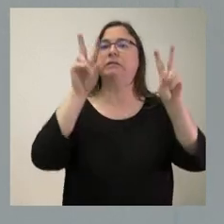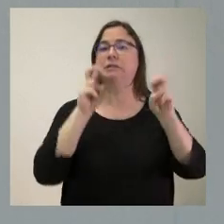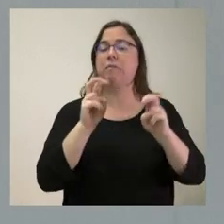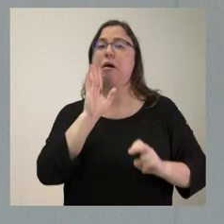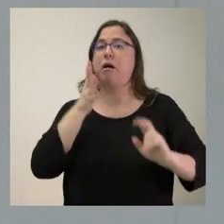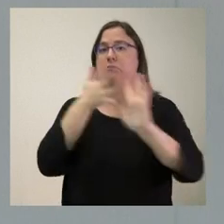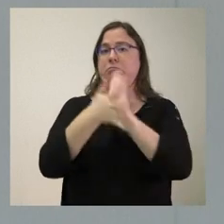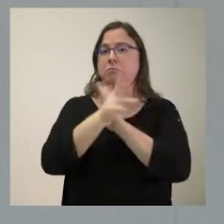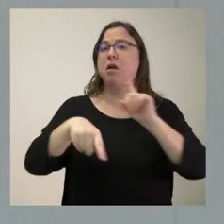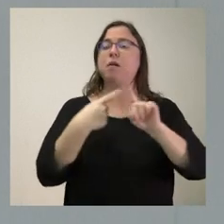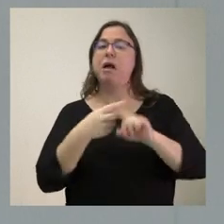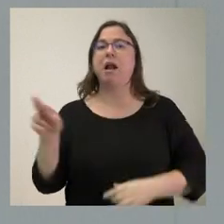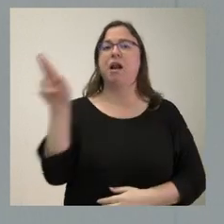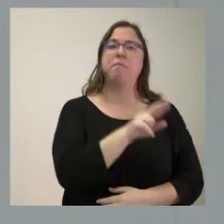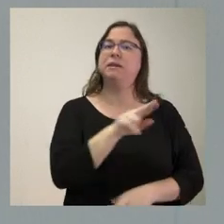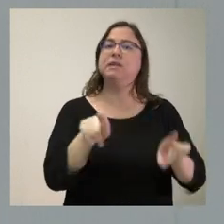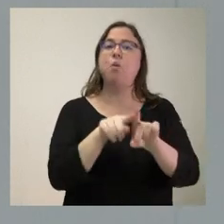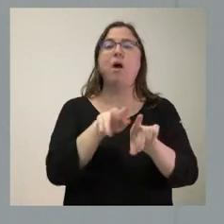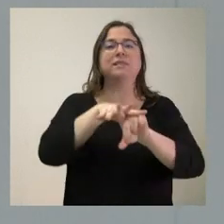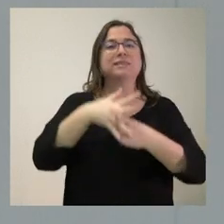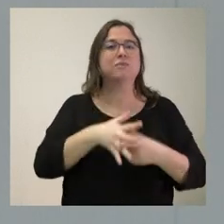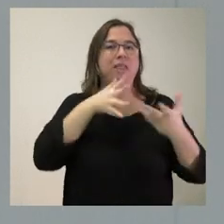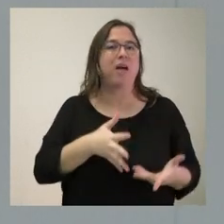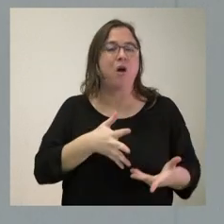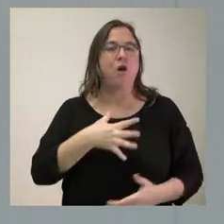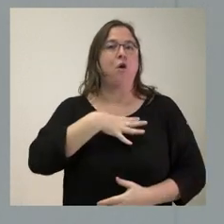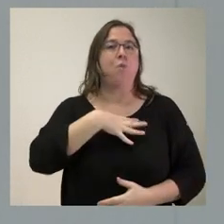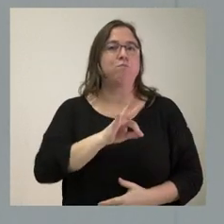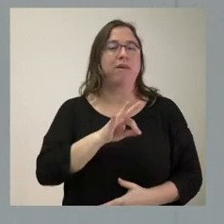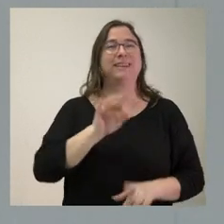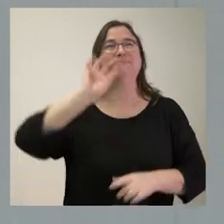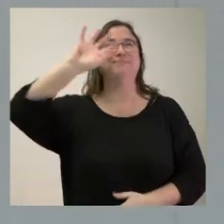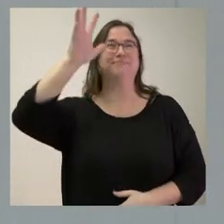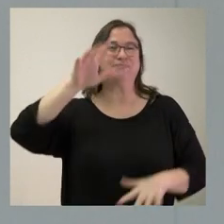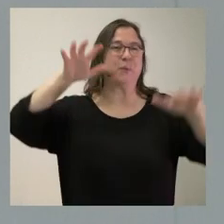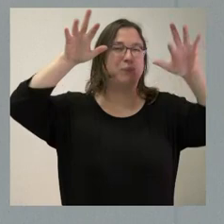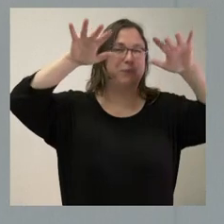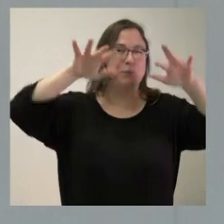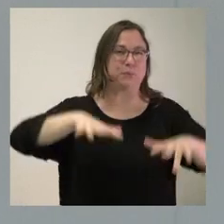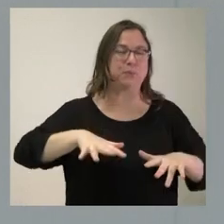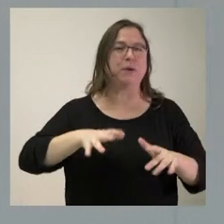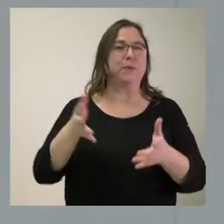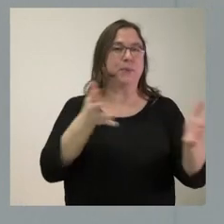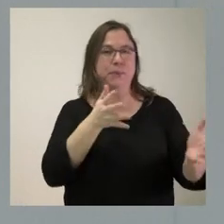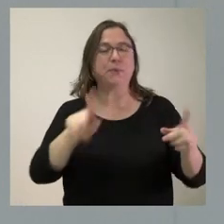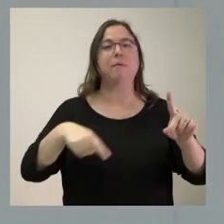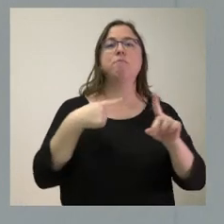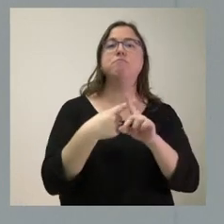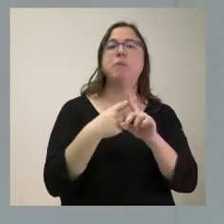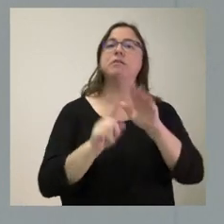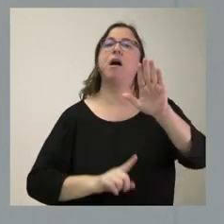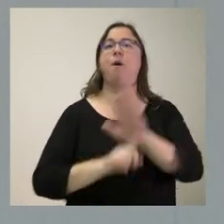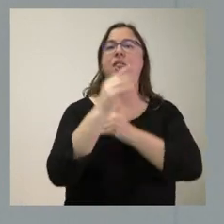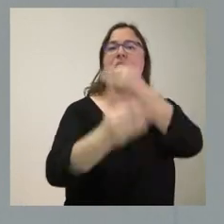comentado y también repasar el estado de la situación de la vialidad invernal en el temporal que estamos sufriendo y también avanzar en la